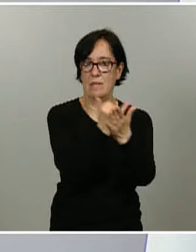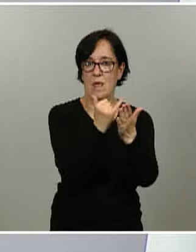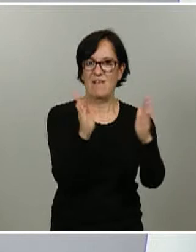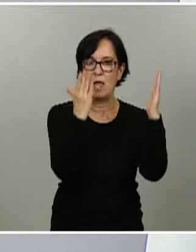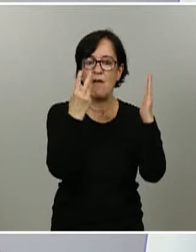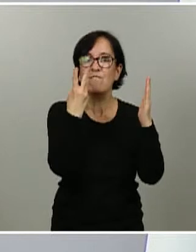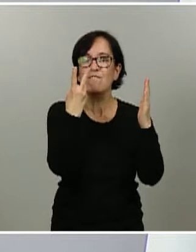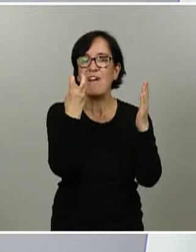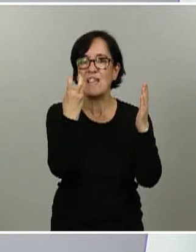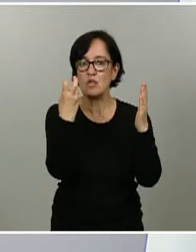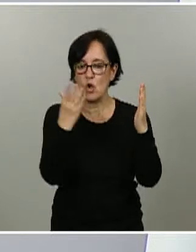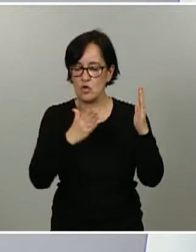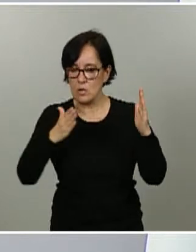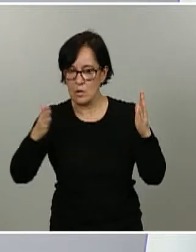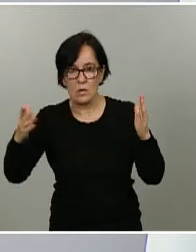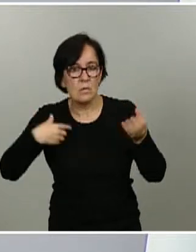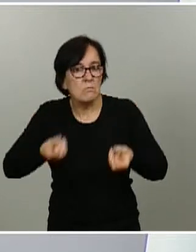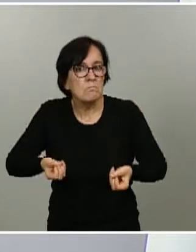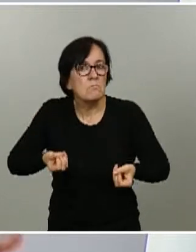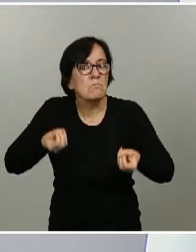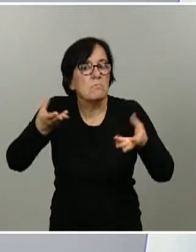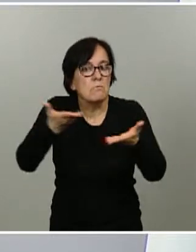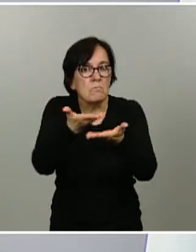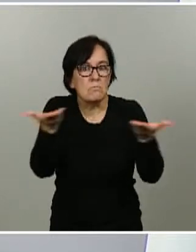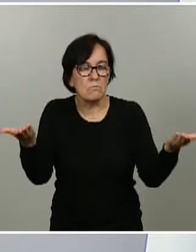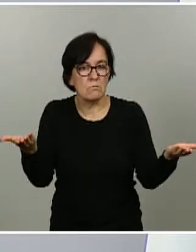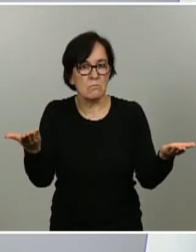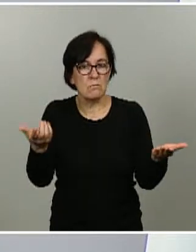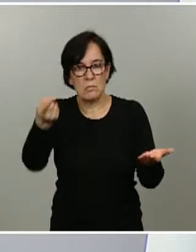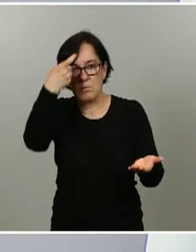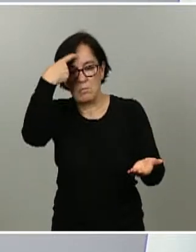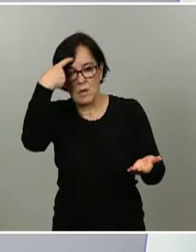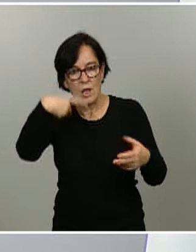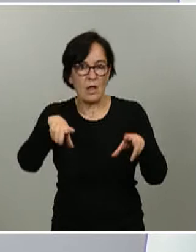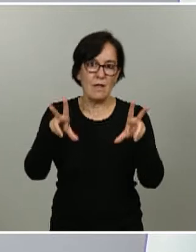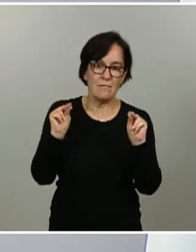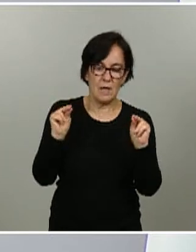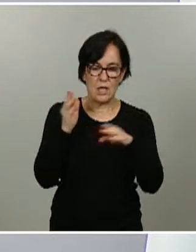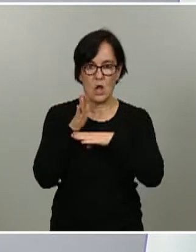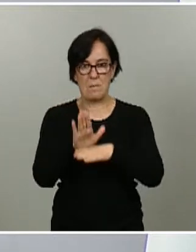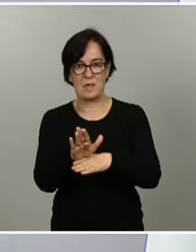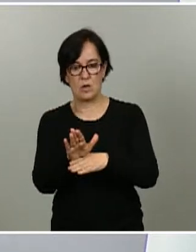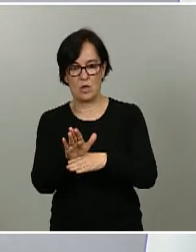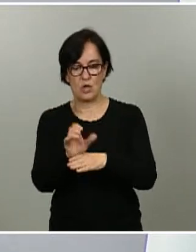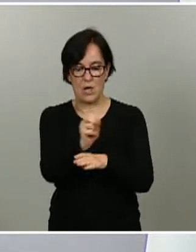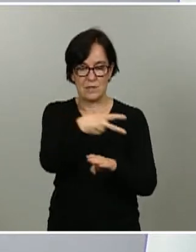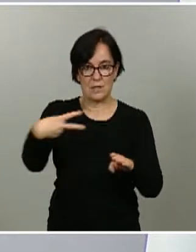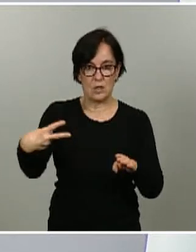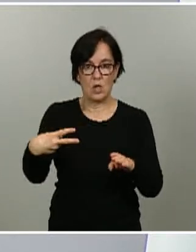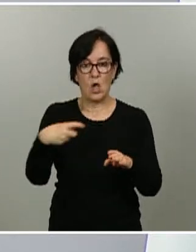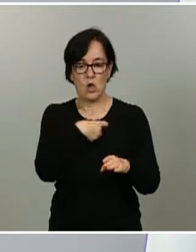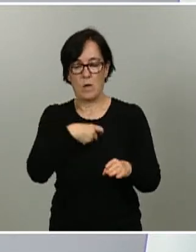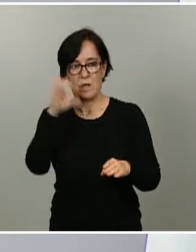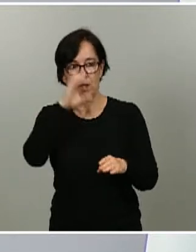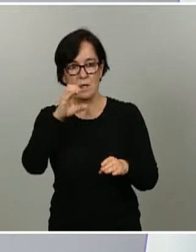y los trasladamos a la opinión pública al acabar la presentación que se ha hecho de estos resultados al comité científico presidido por el